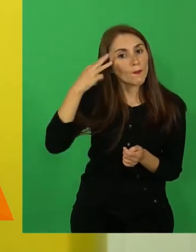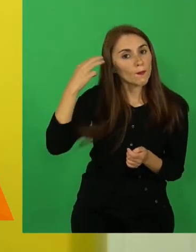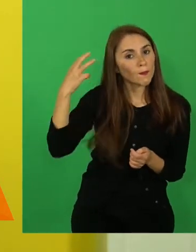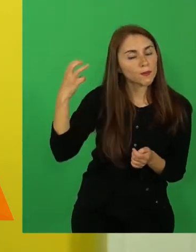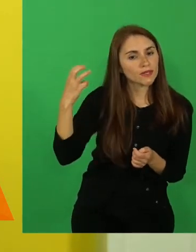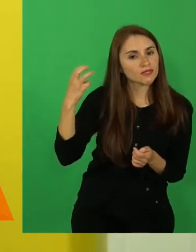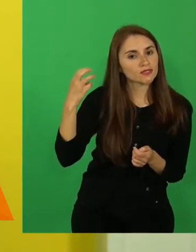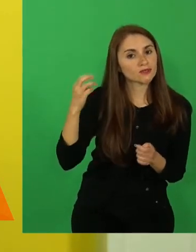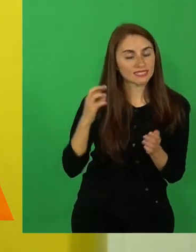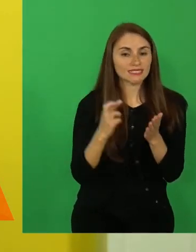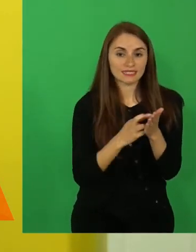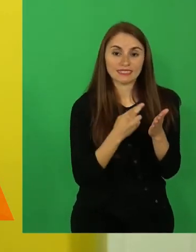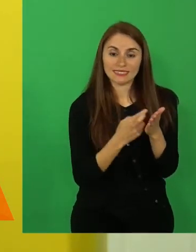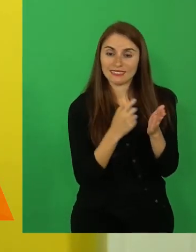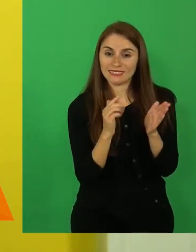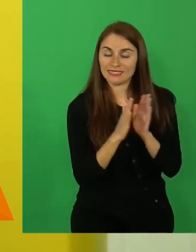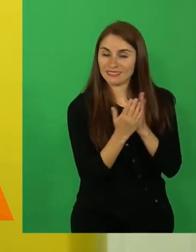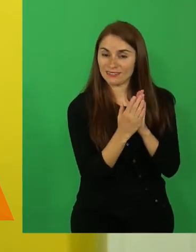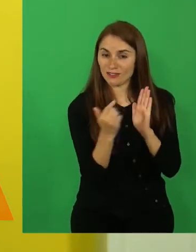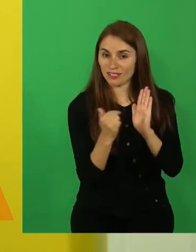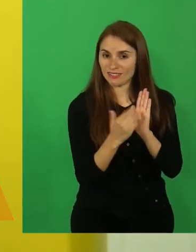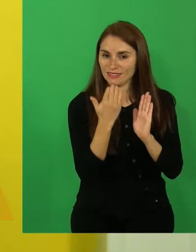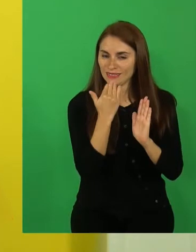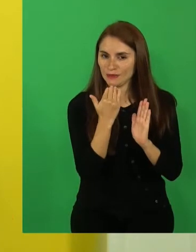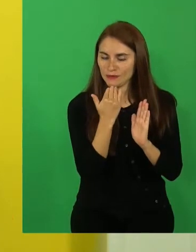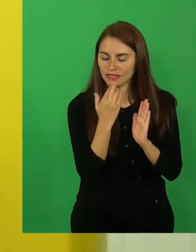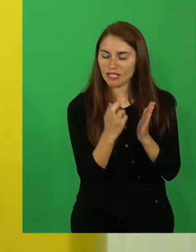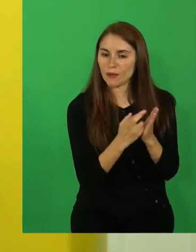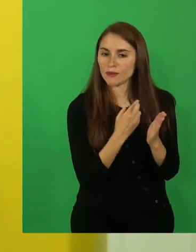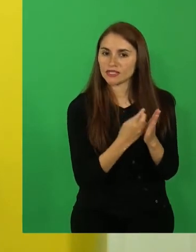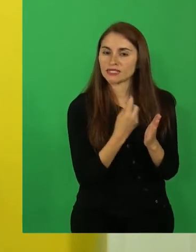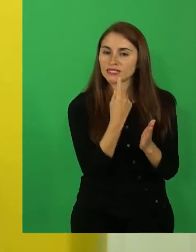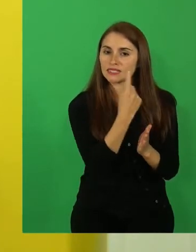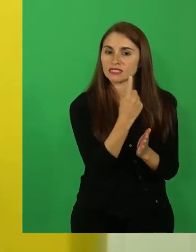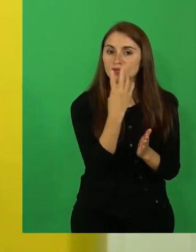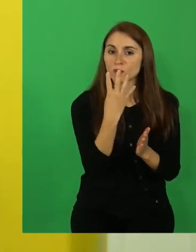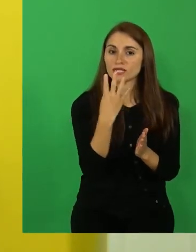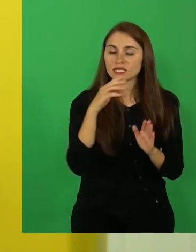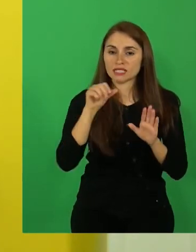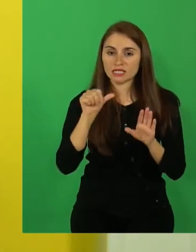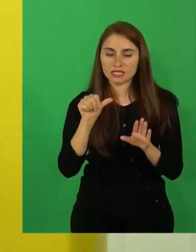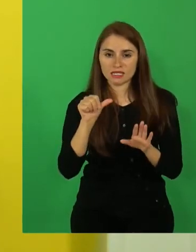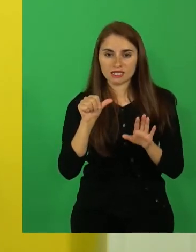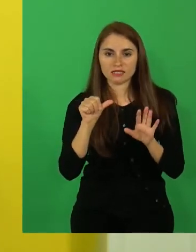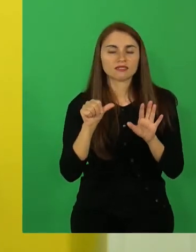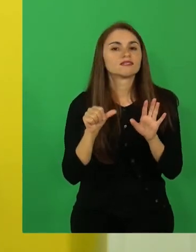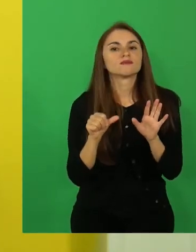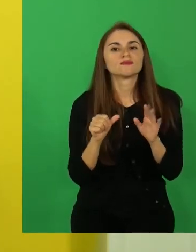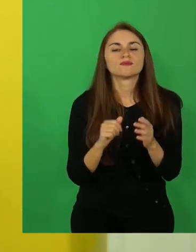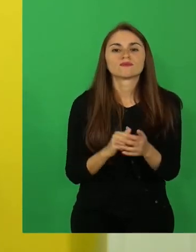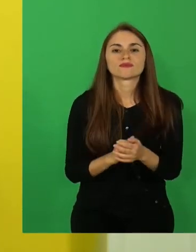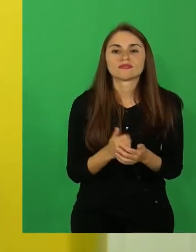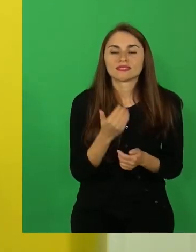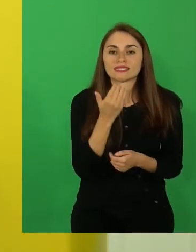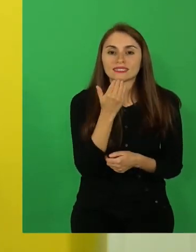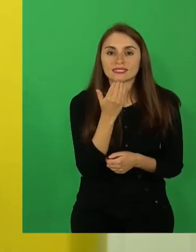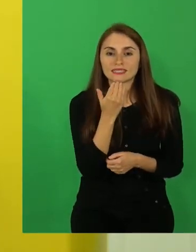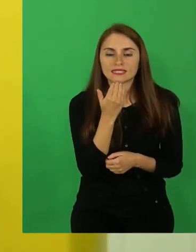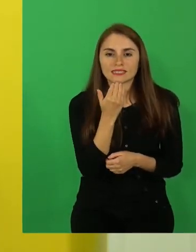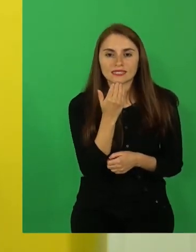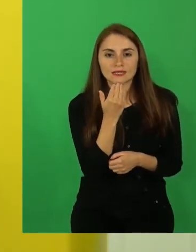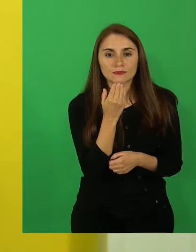que aparece en nuestro libro, en la página 146, también está